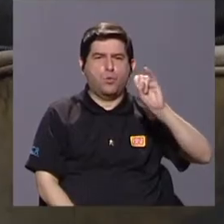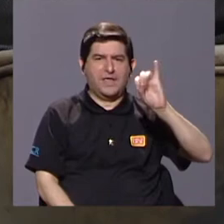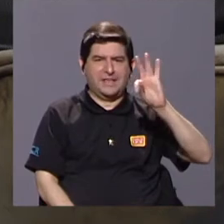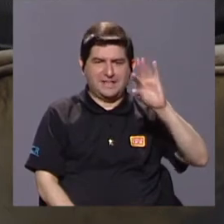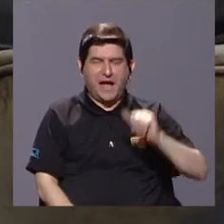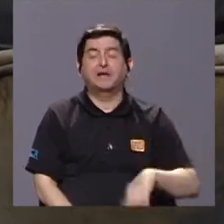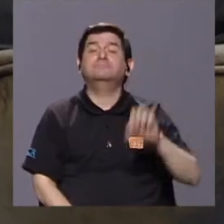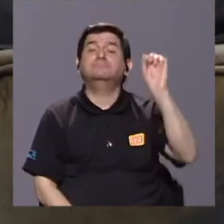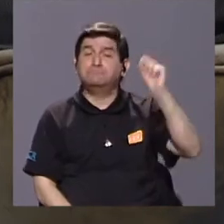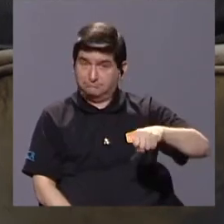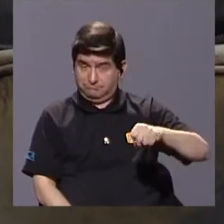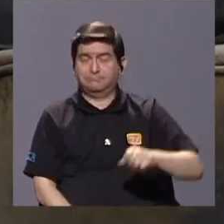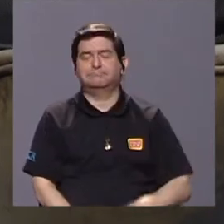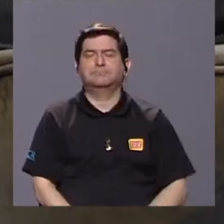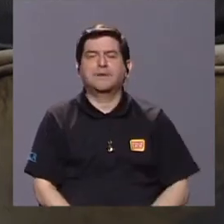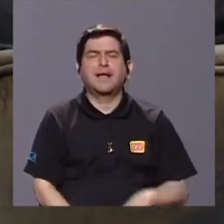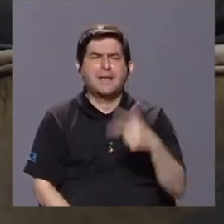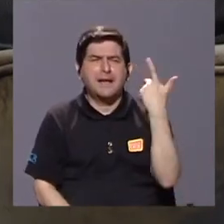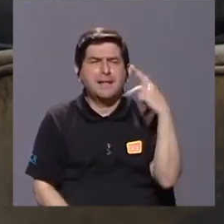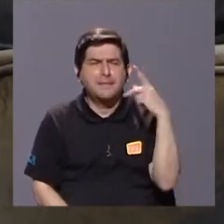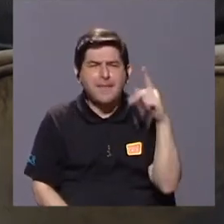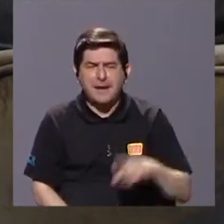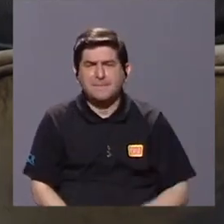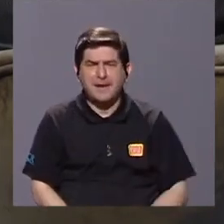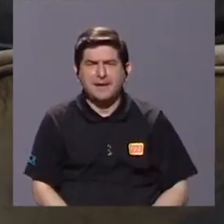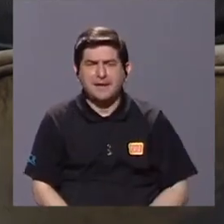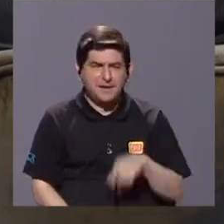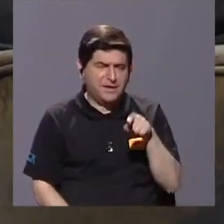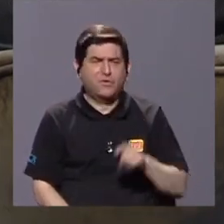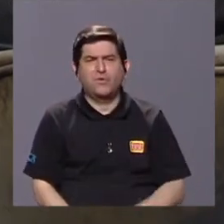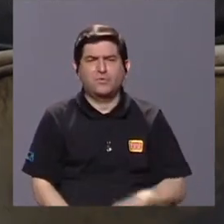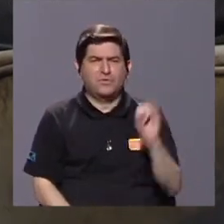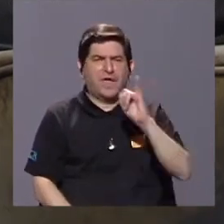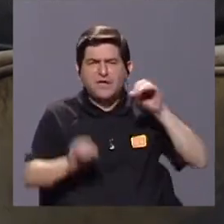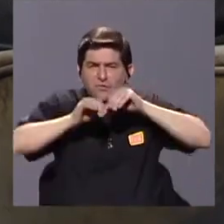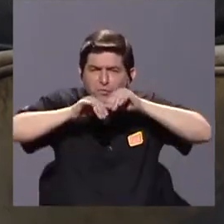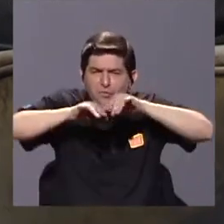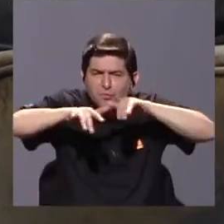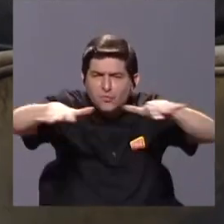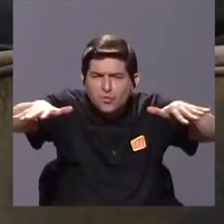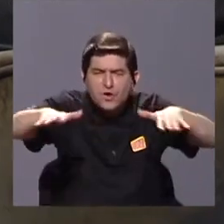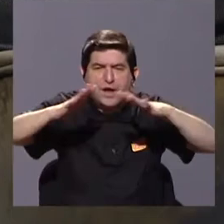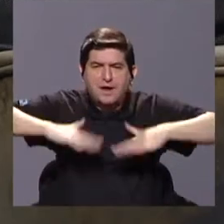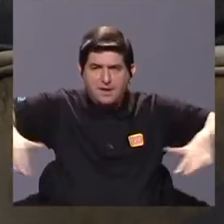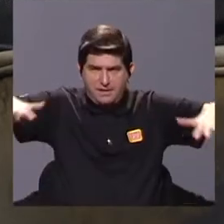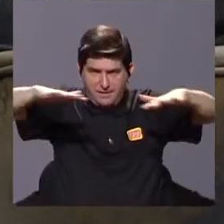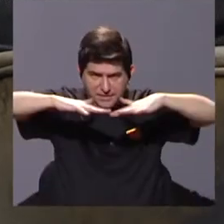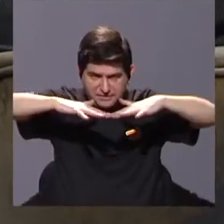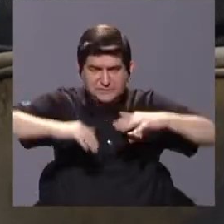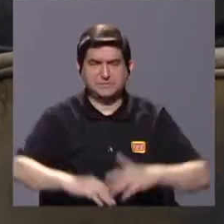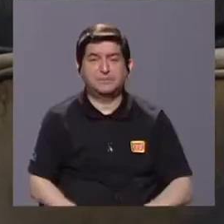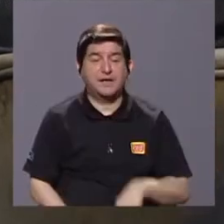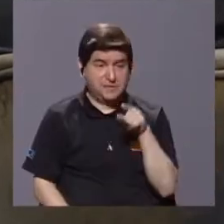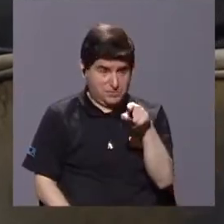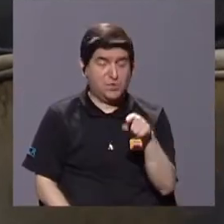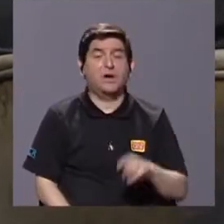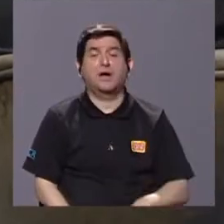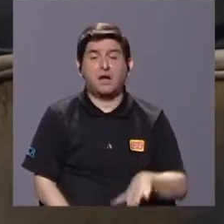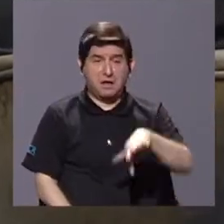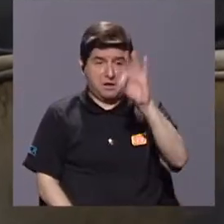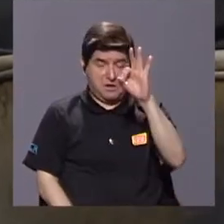Específicamente sobre el riesgo a transmisión de agentes infecciosos en estos ambientes en donde se encuentran